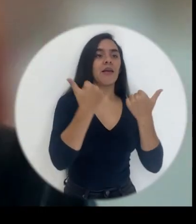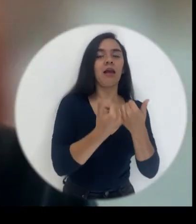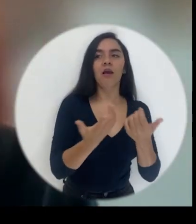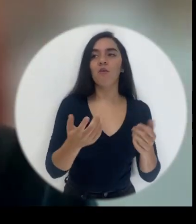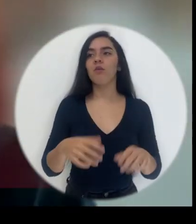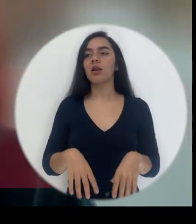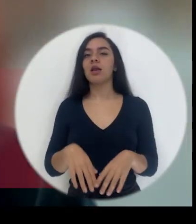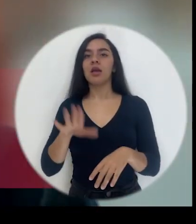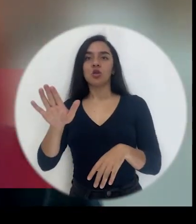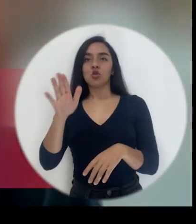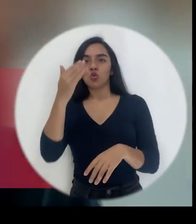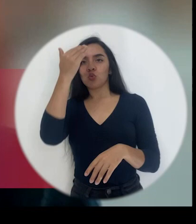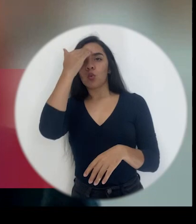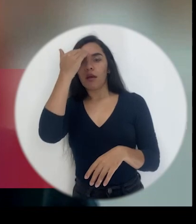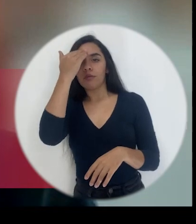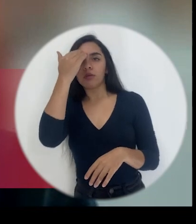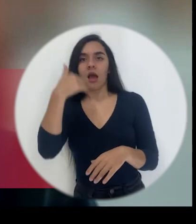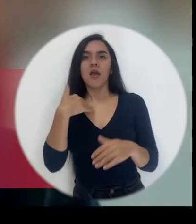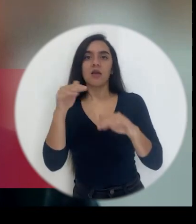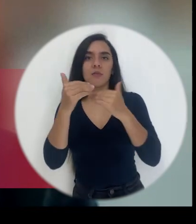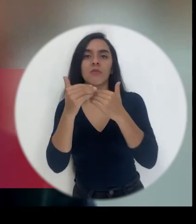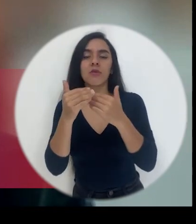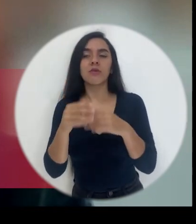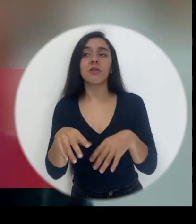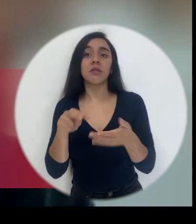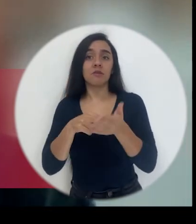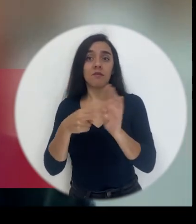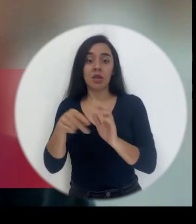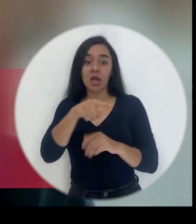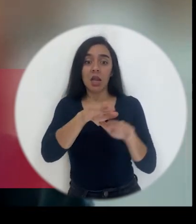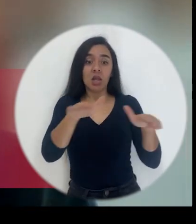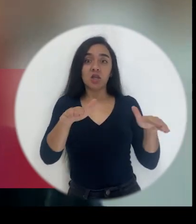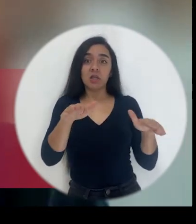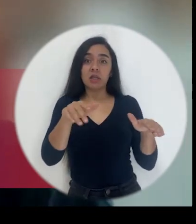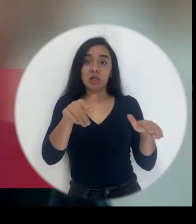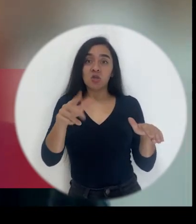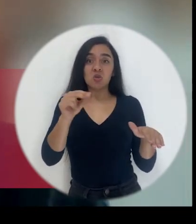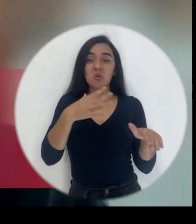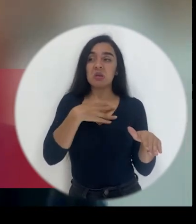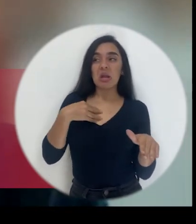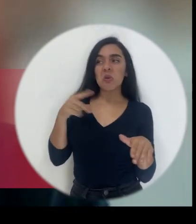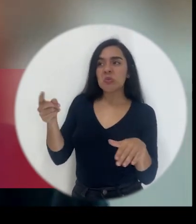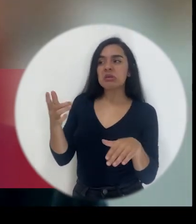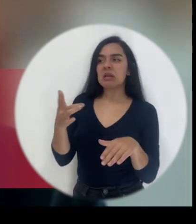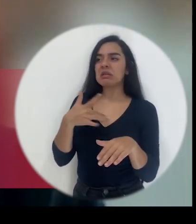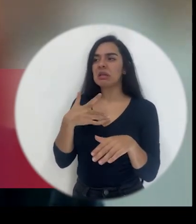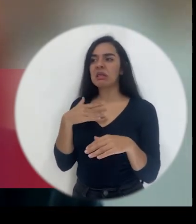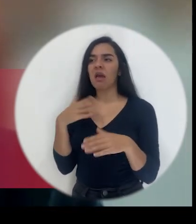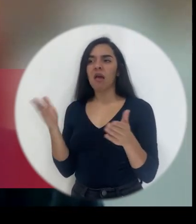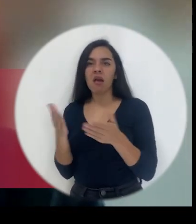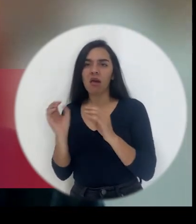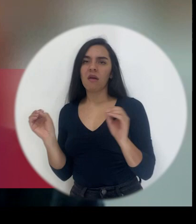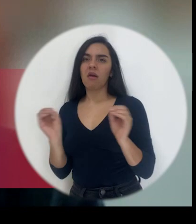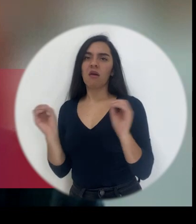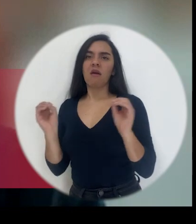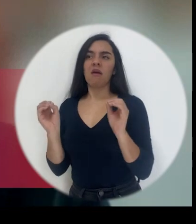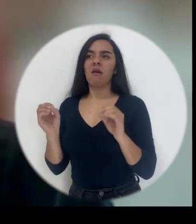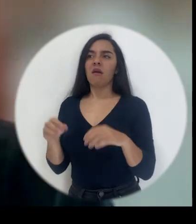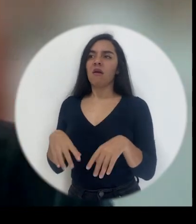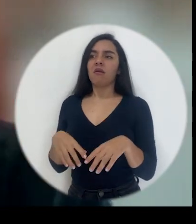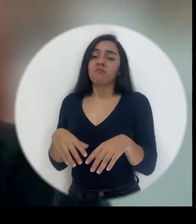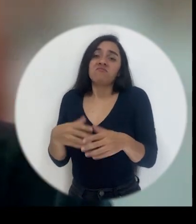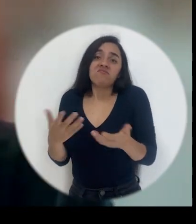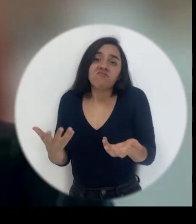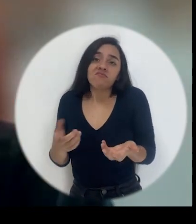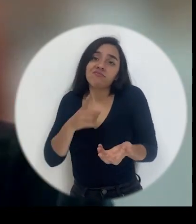en su cabeza misma, ¿verdad? Entonces, si se sienten en desagrado y poco motivados por aprender una asignatura